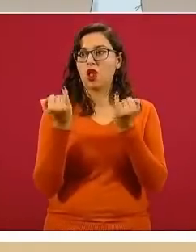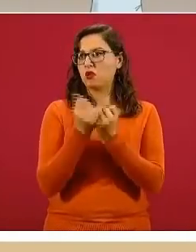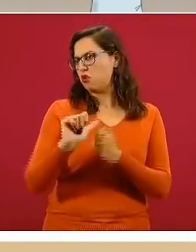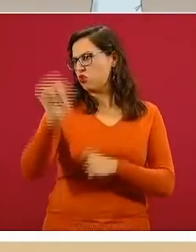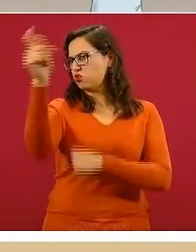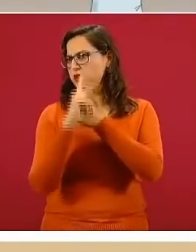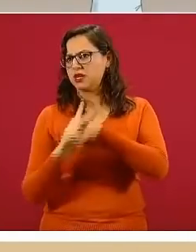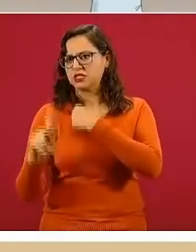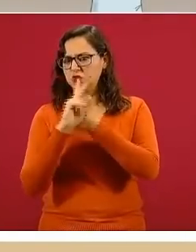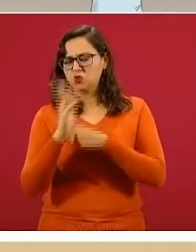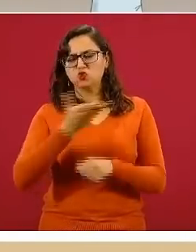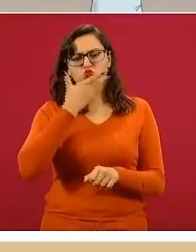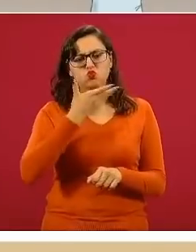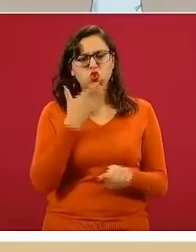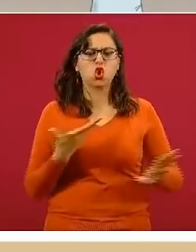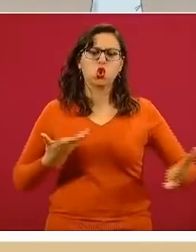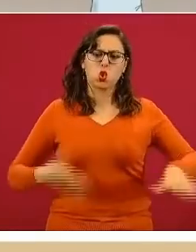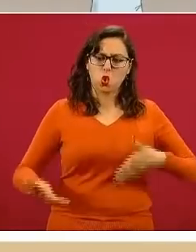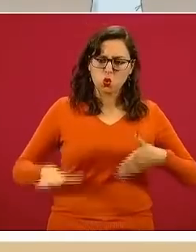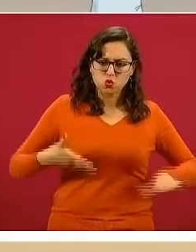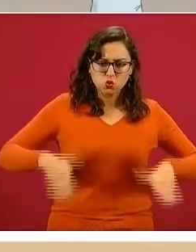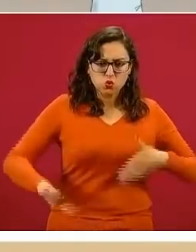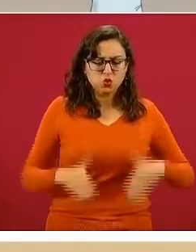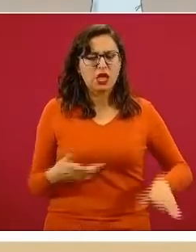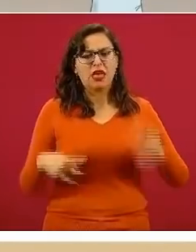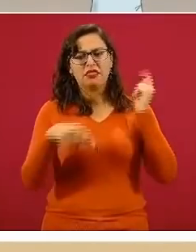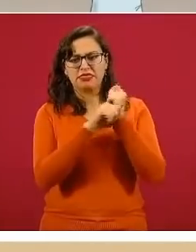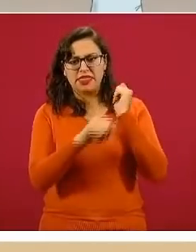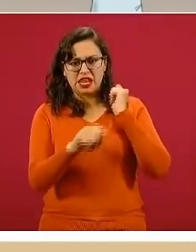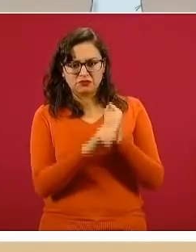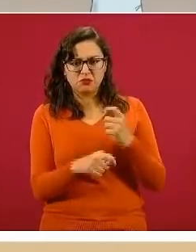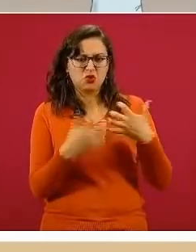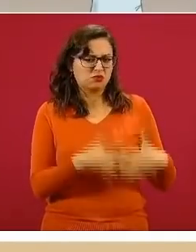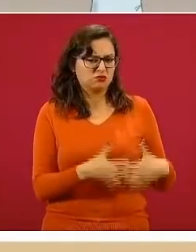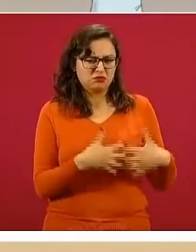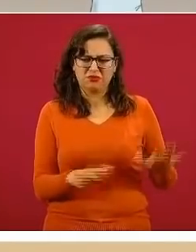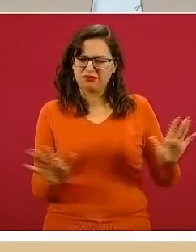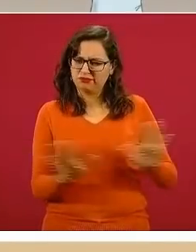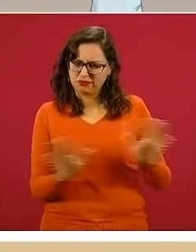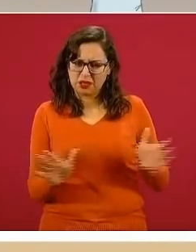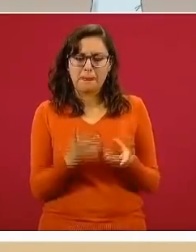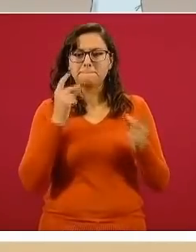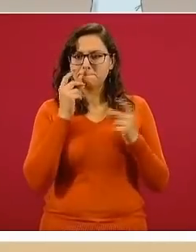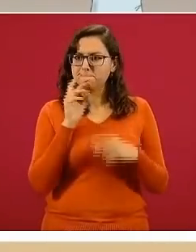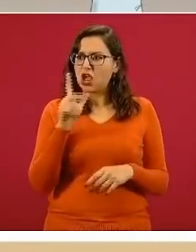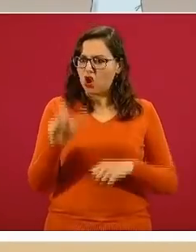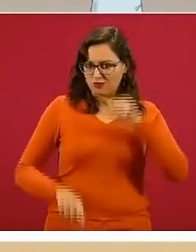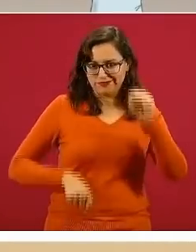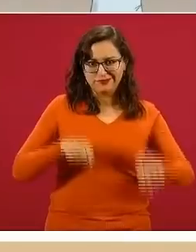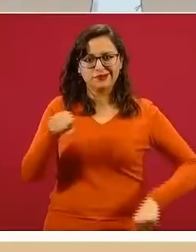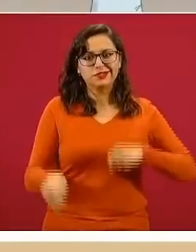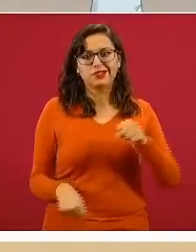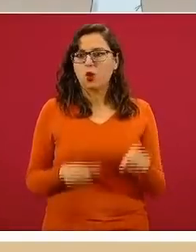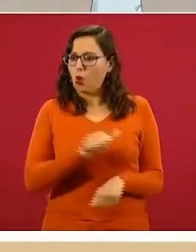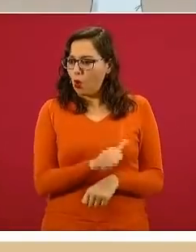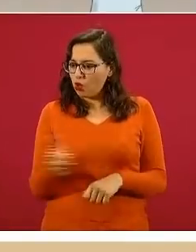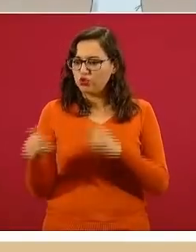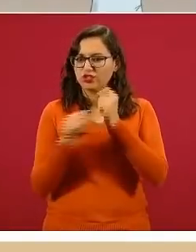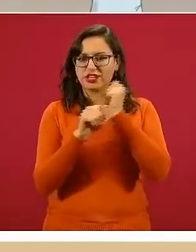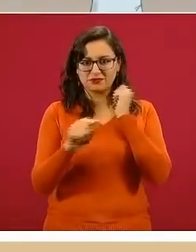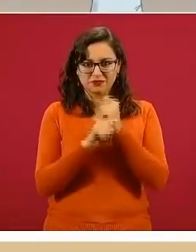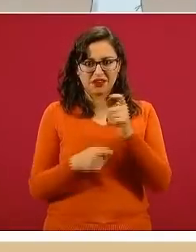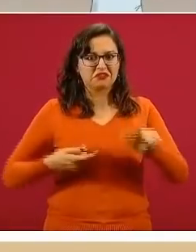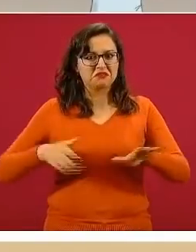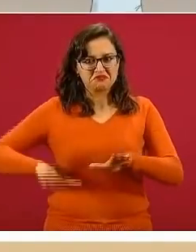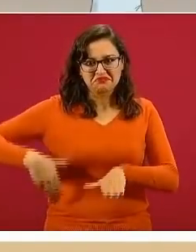problemas. Caminar, evitar transporte motorizados, utilizar transporte activo, hacer pausas